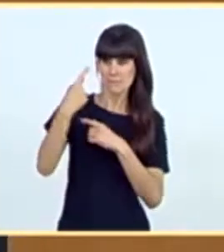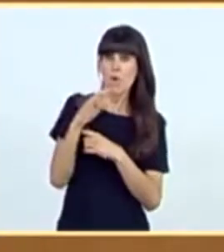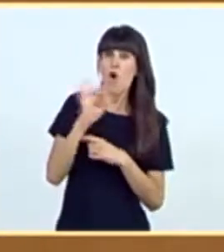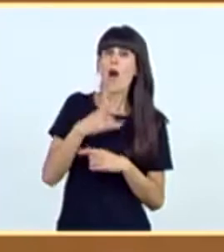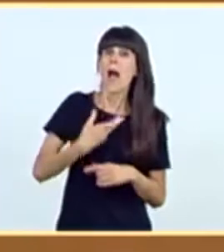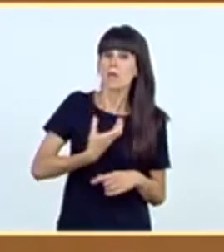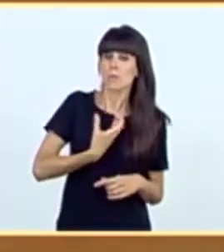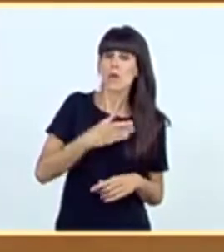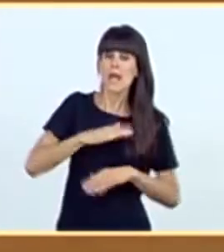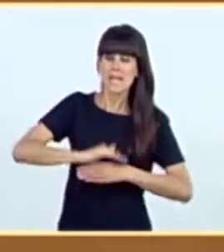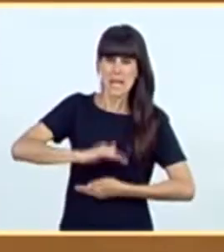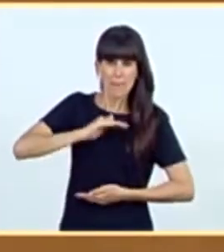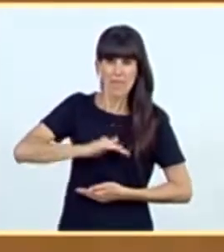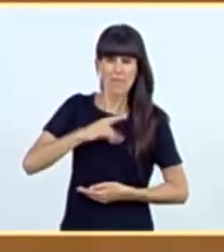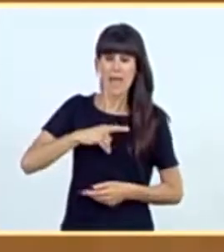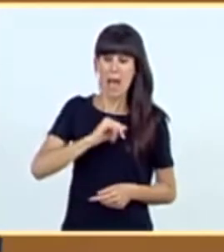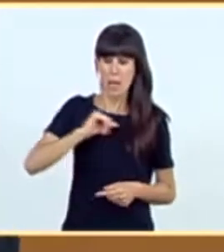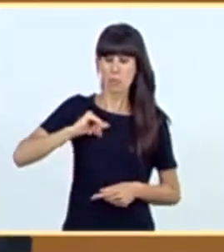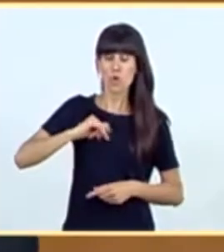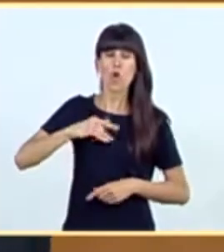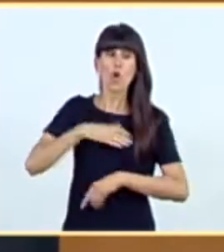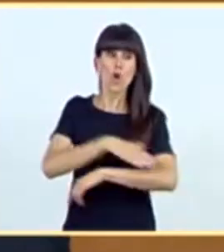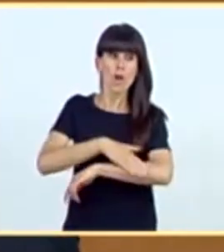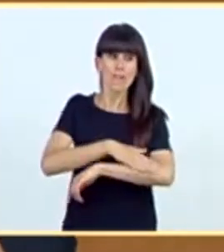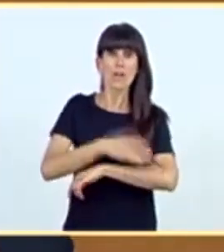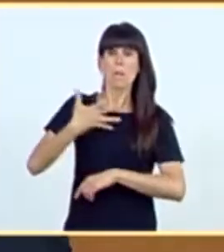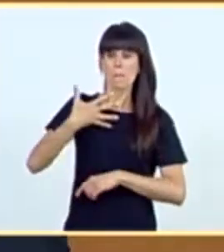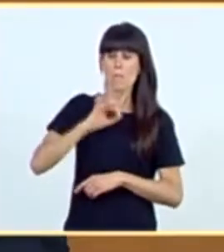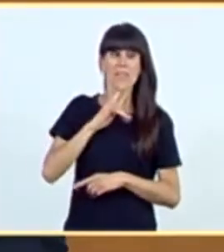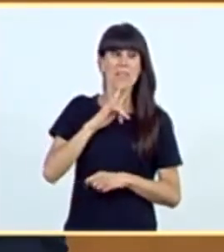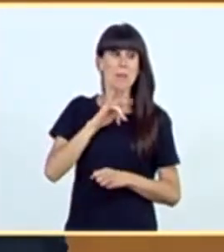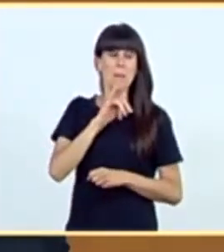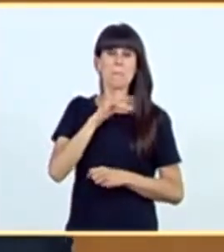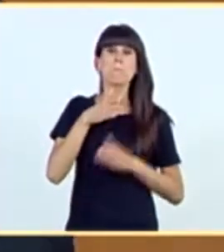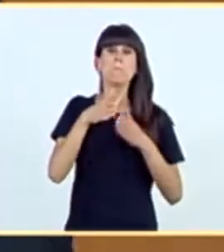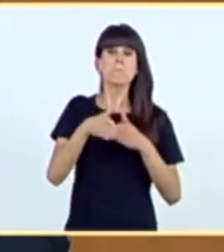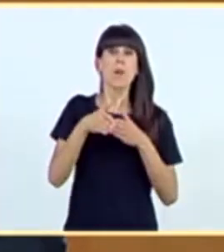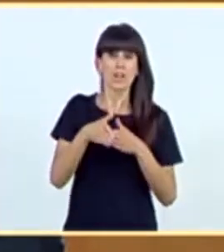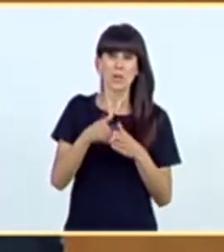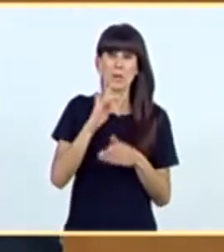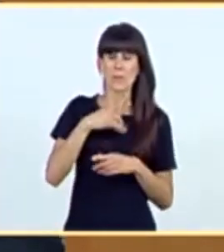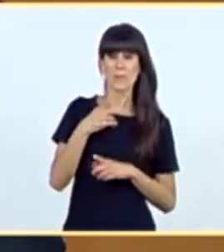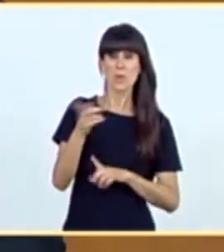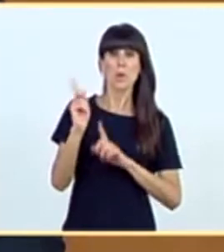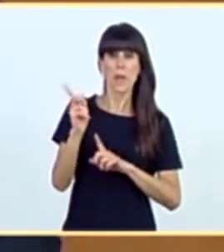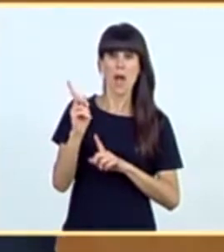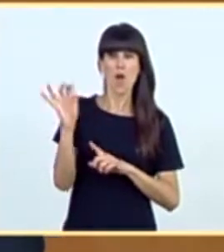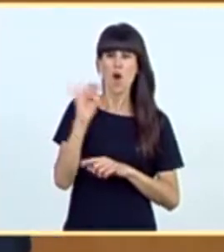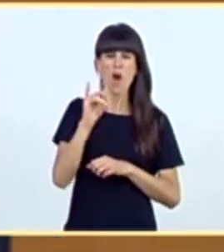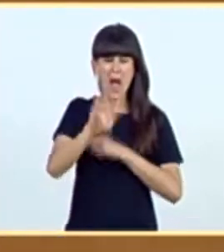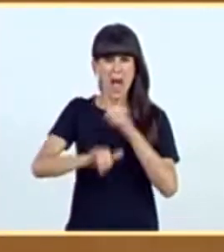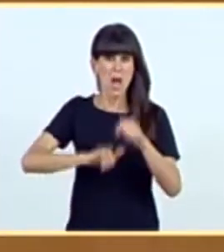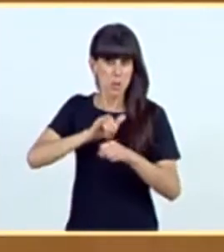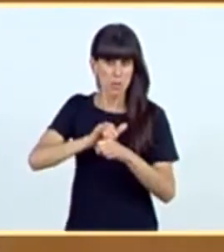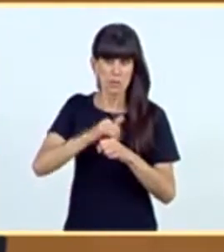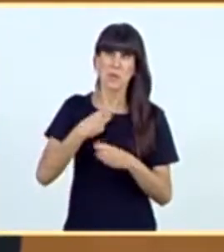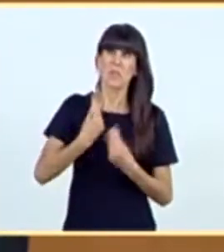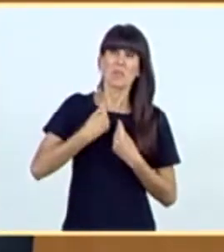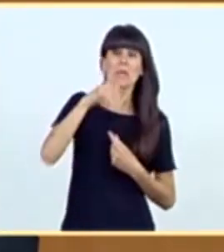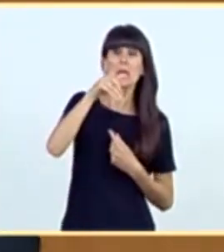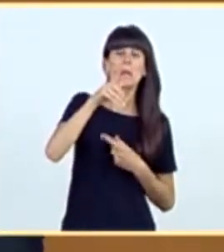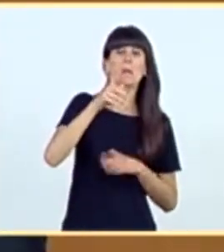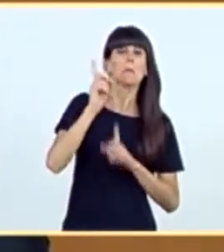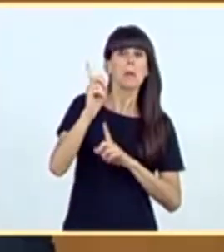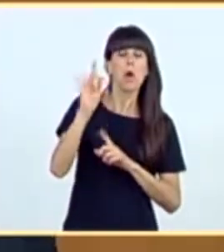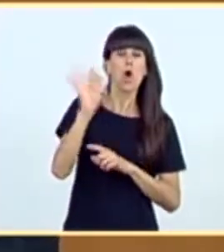de autogobierno? ¿Podremos gestionar el puerto de Bilbao o el de pasajes o los aeropuertos? No es lo mismo vivir en Bilbao o en